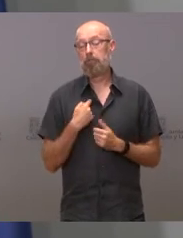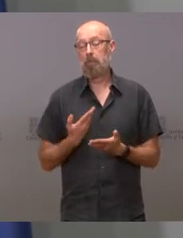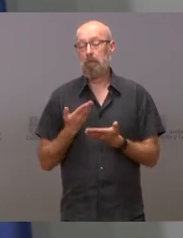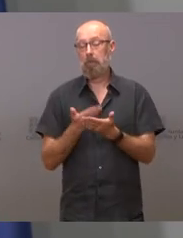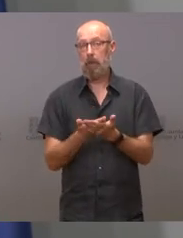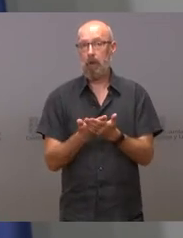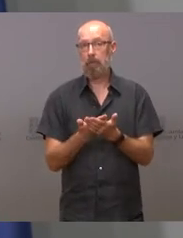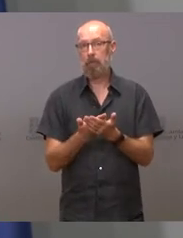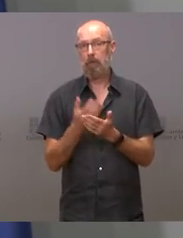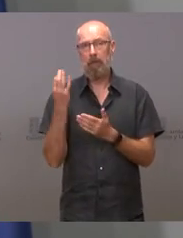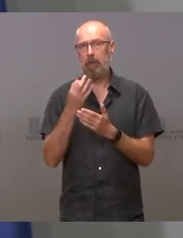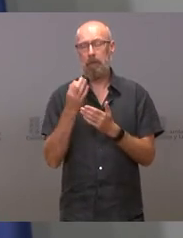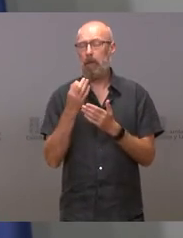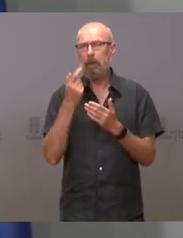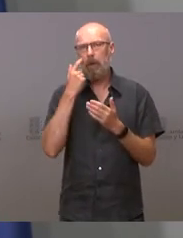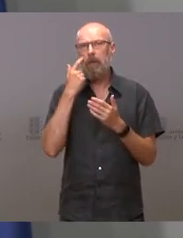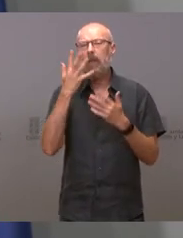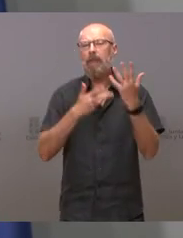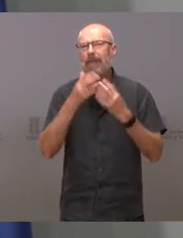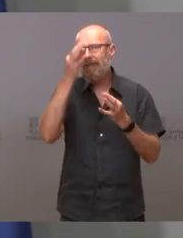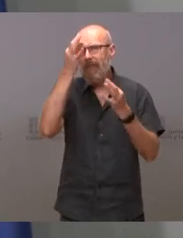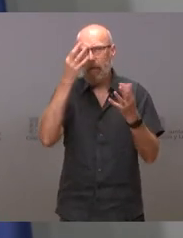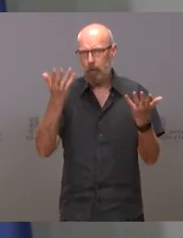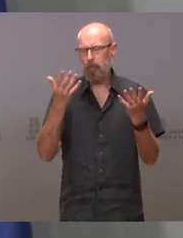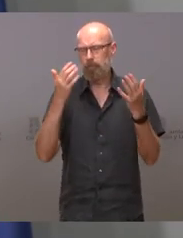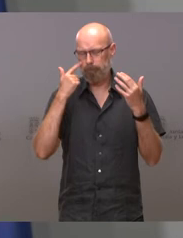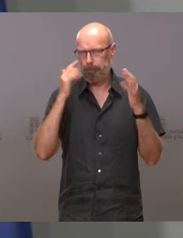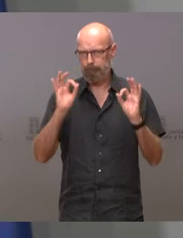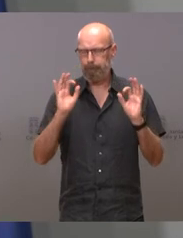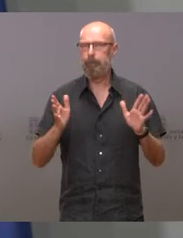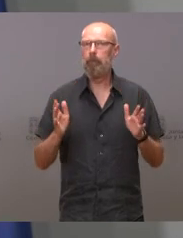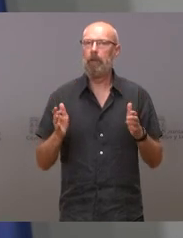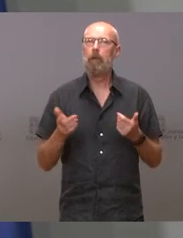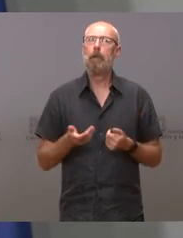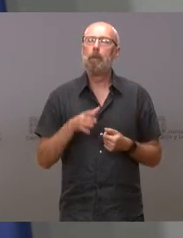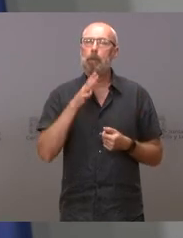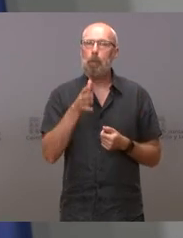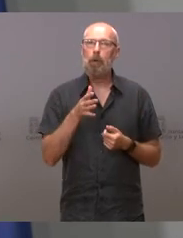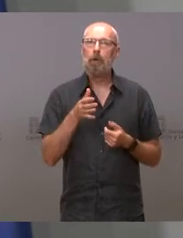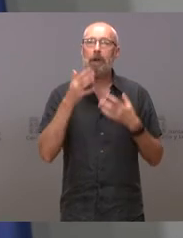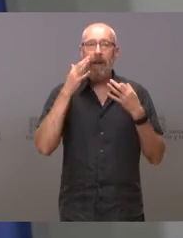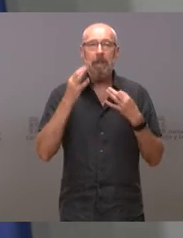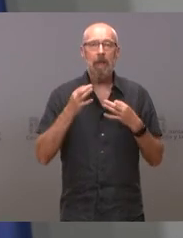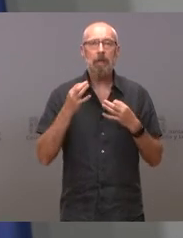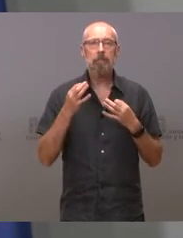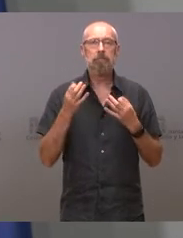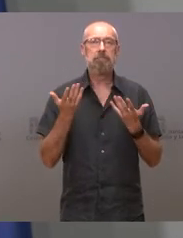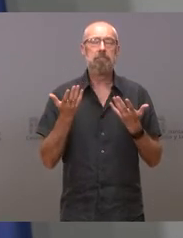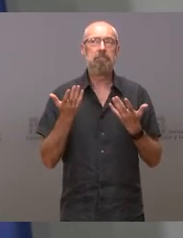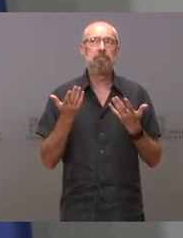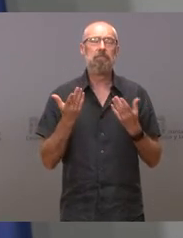sujetáramos un poco a los números, porque tampoco es así, es decir, que no estamos teniendo un volumen de